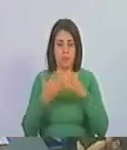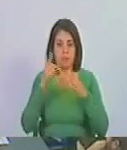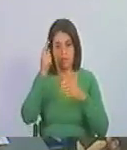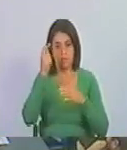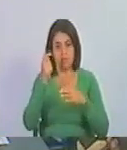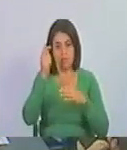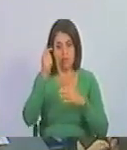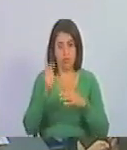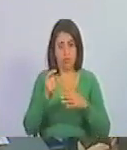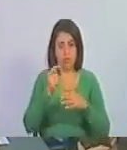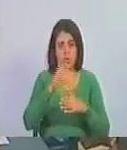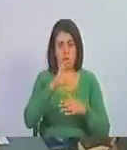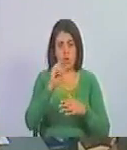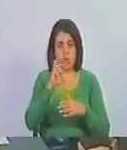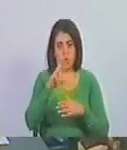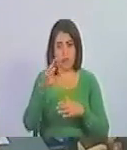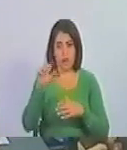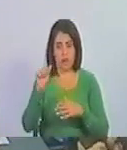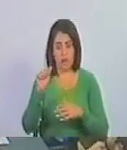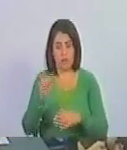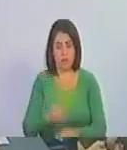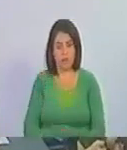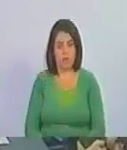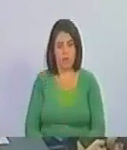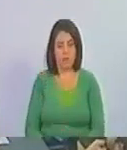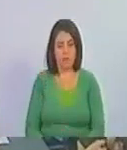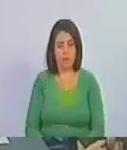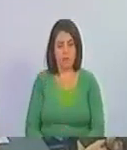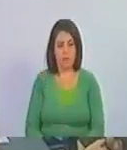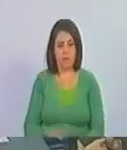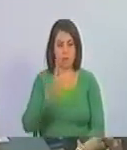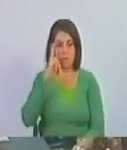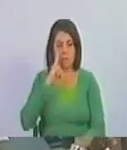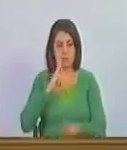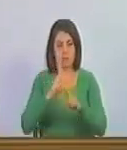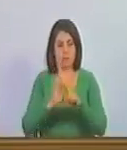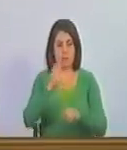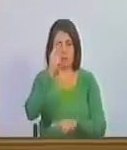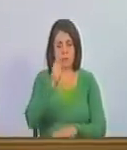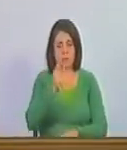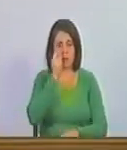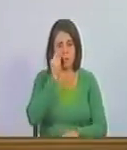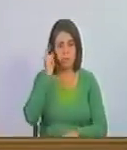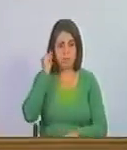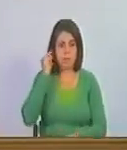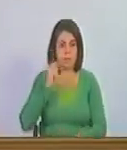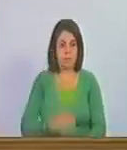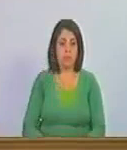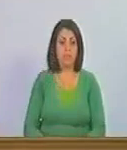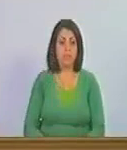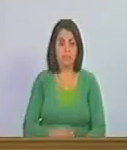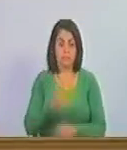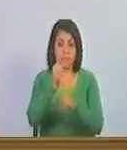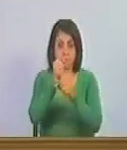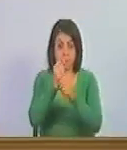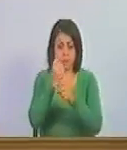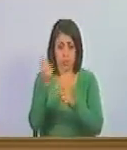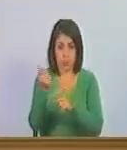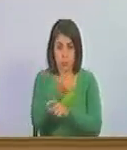diputado Correa las honorables diputadas y los honorables diputados que estén